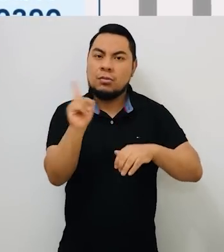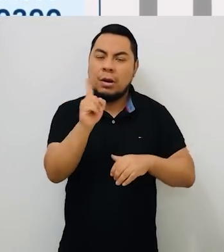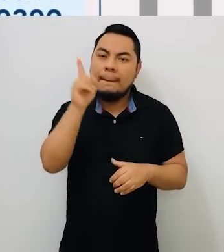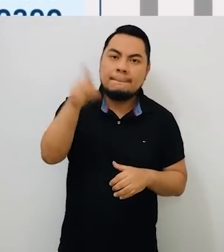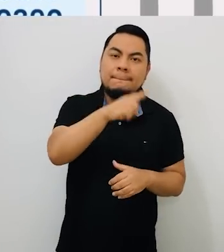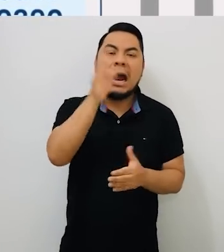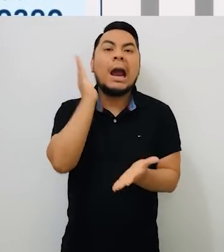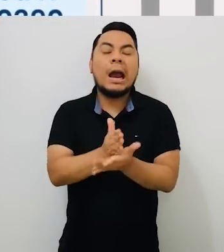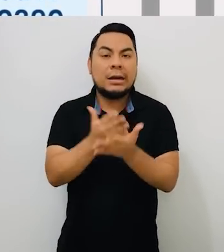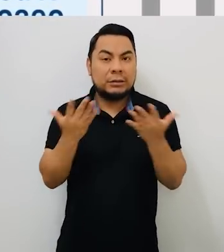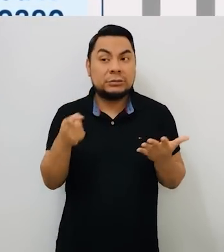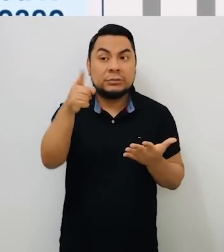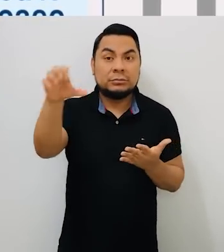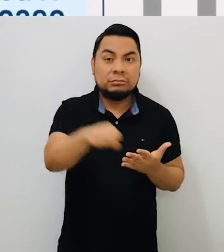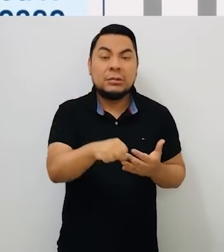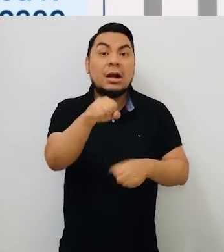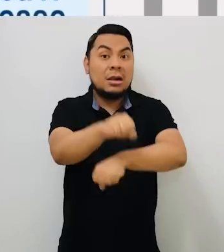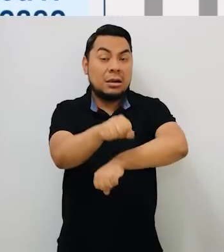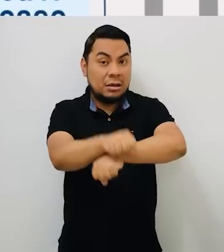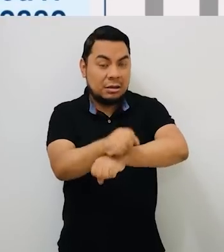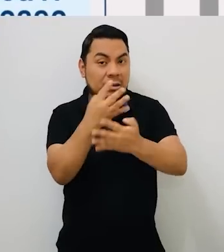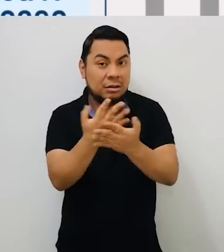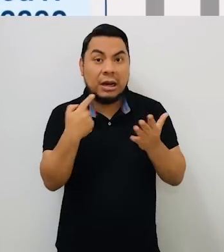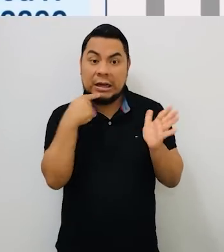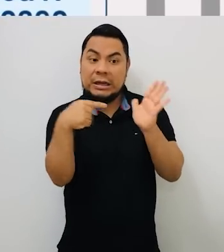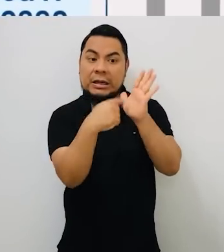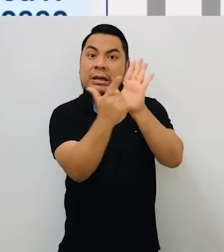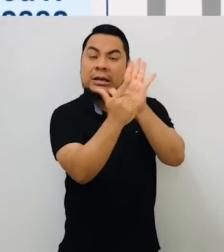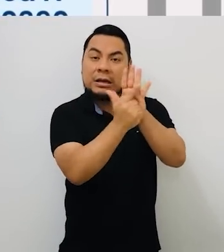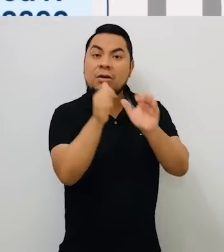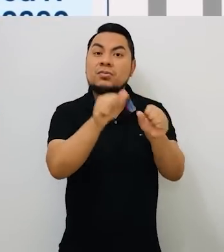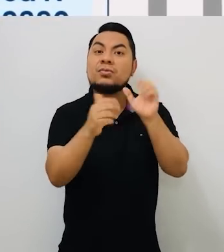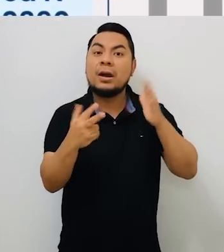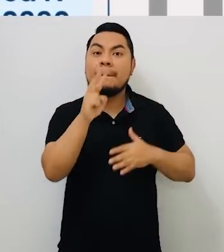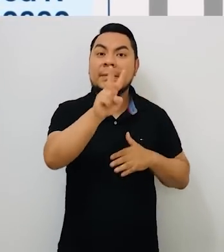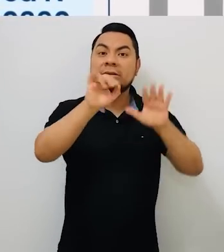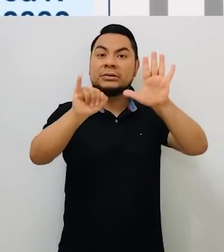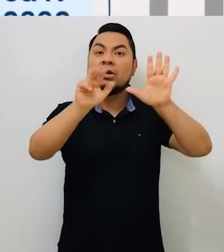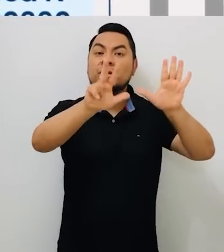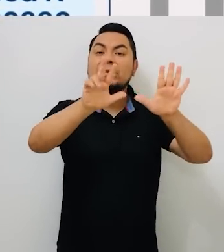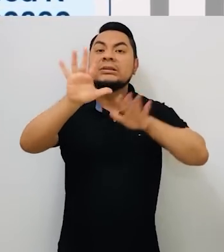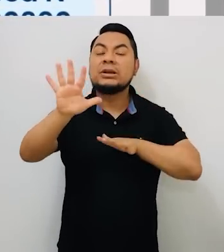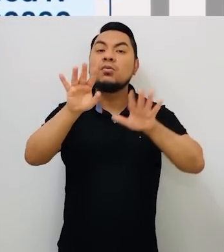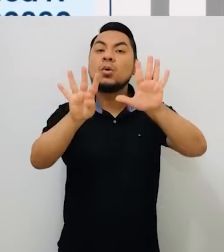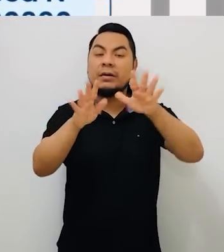son delitos electorales sancionados con penas privativas de la libertad establecidas en la Ley Número